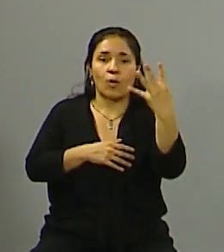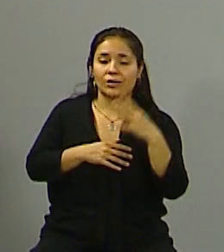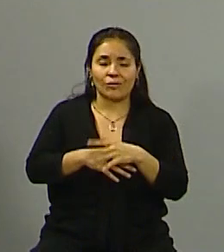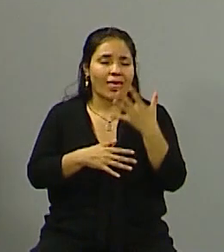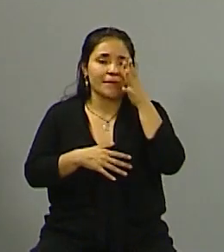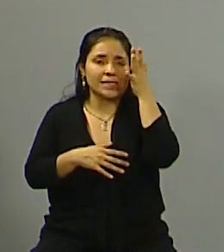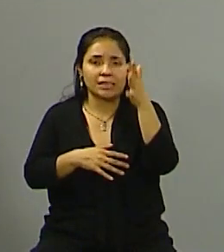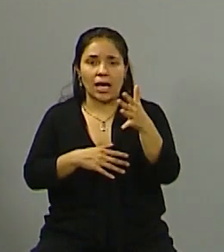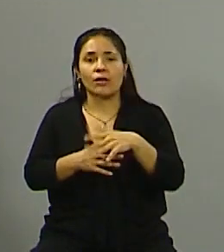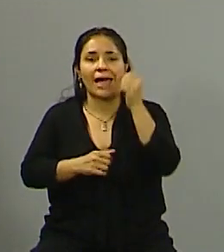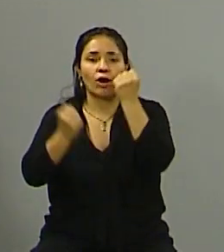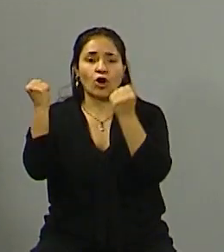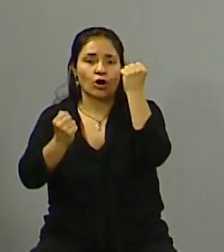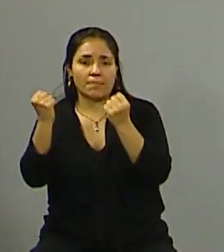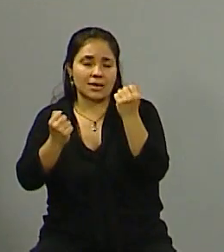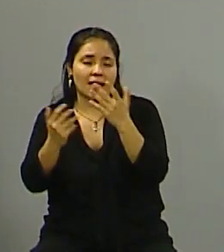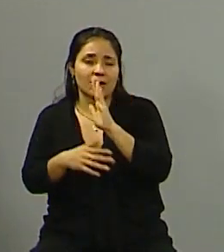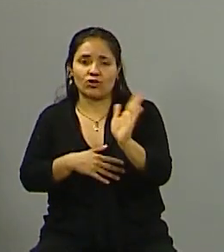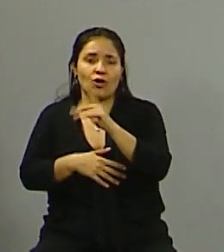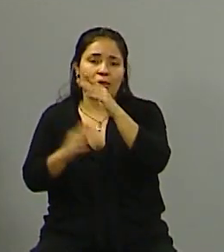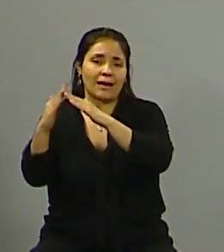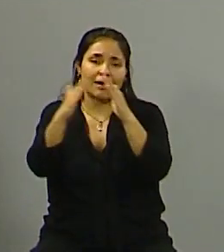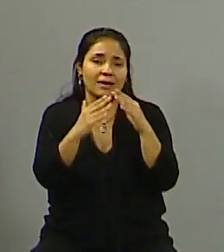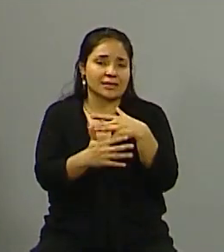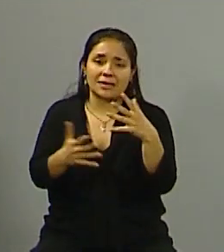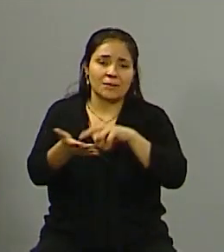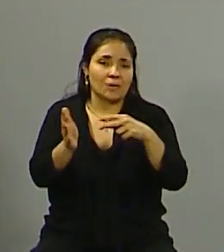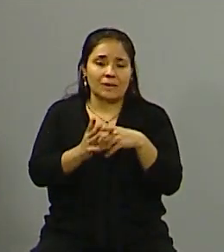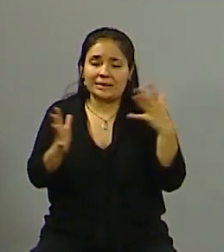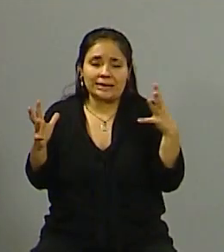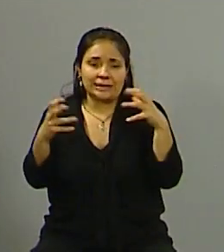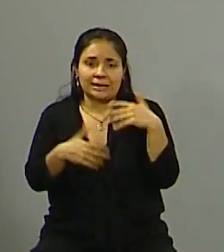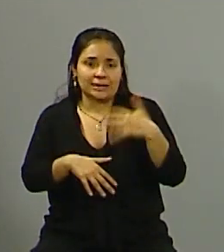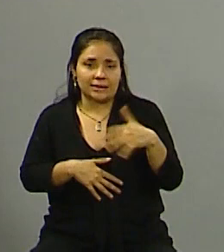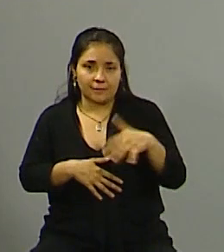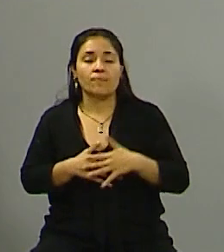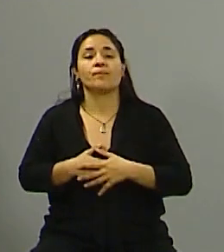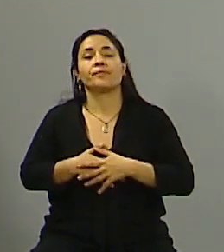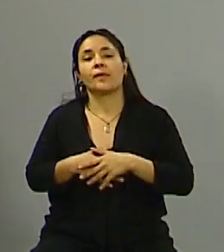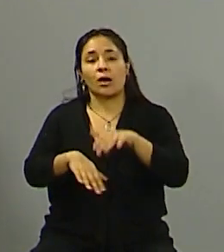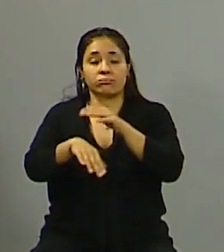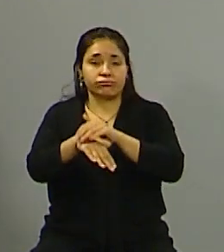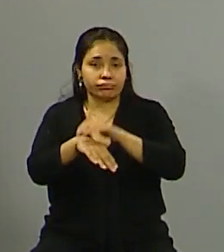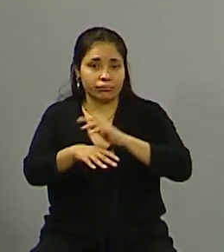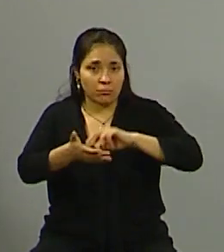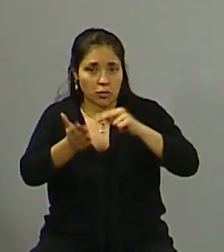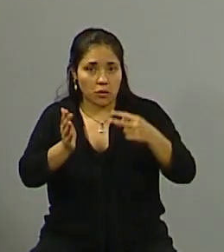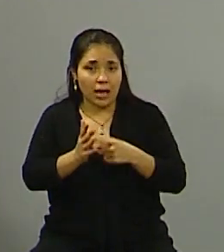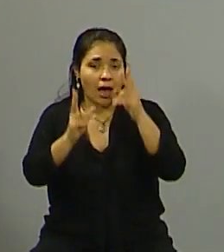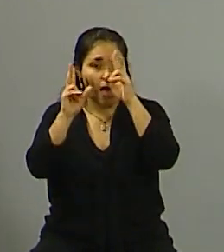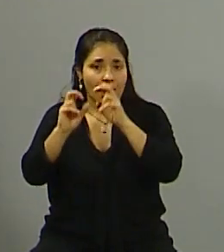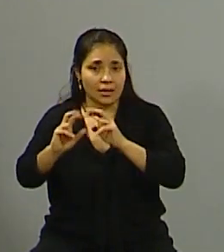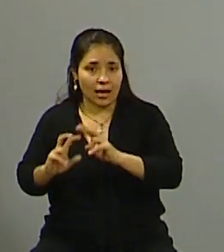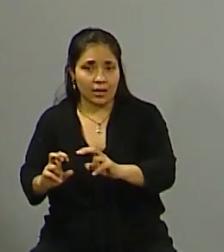fuerte en las economías de todos los hogares de la Argentina las consecuencias de esto o el análisis